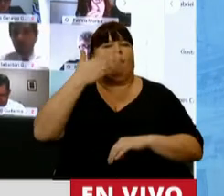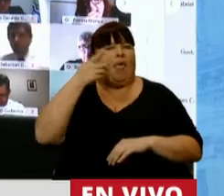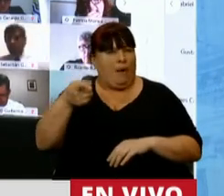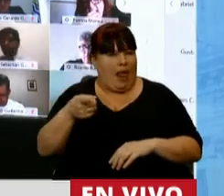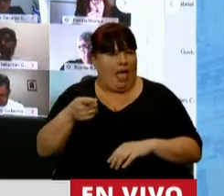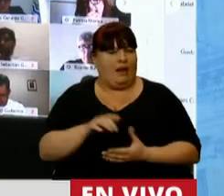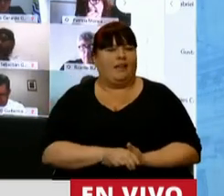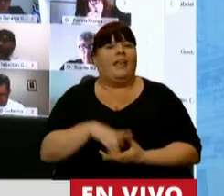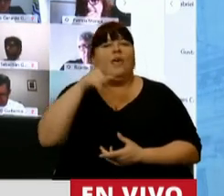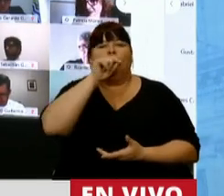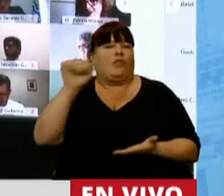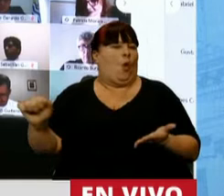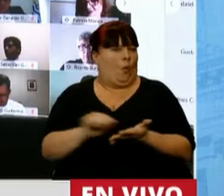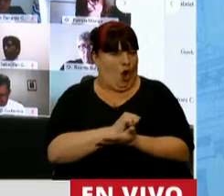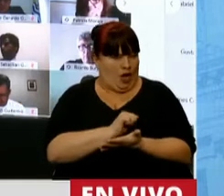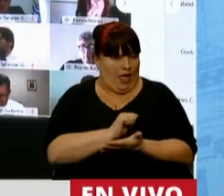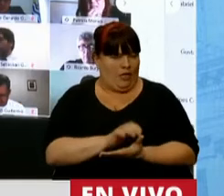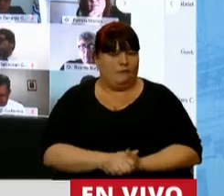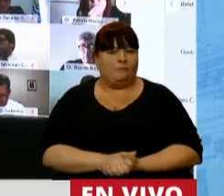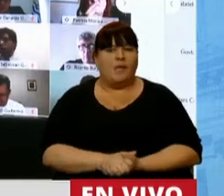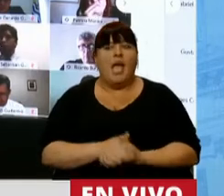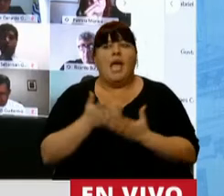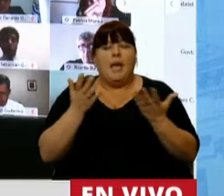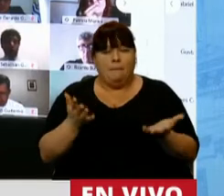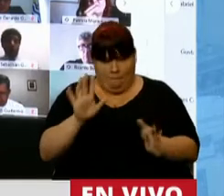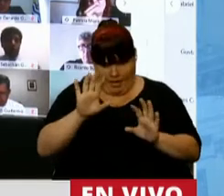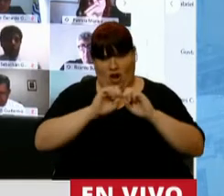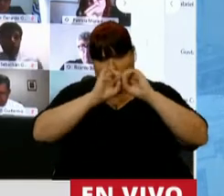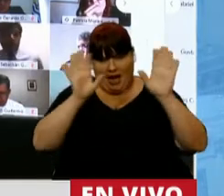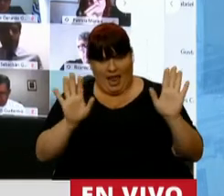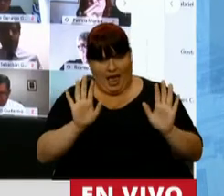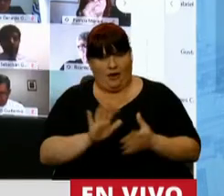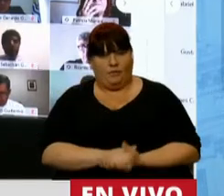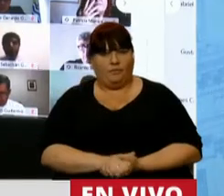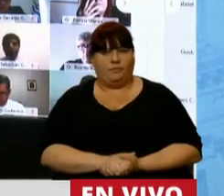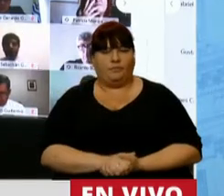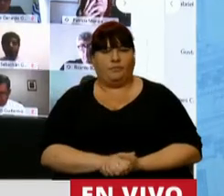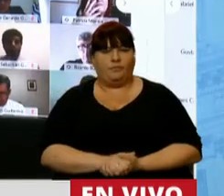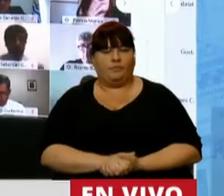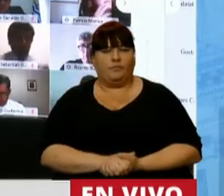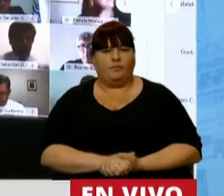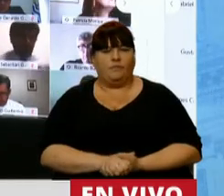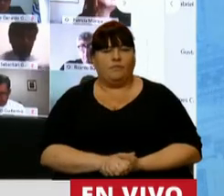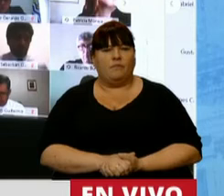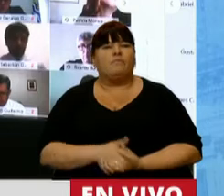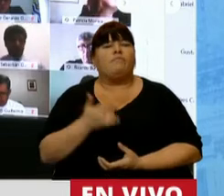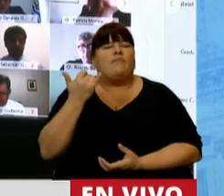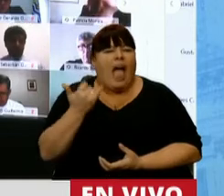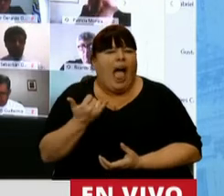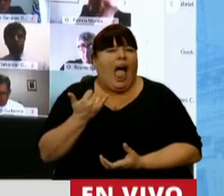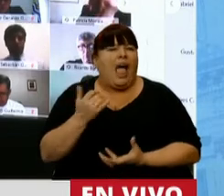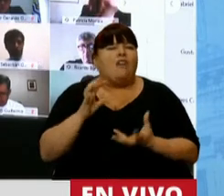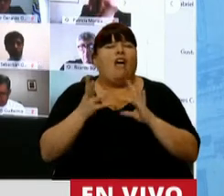y borró el tuit. Pero seamos claros, ¿existe algún